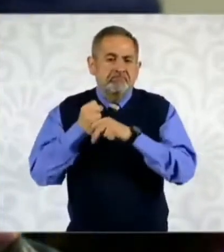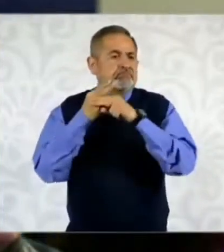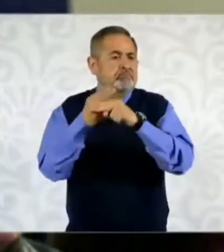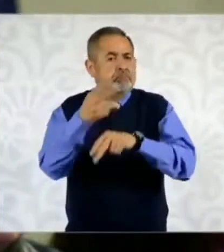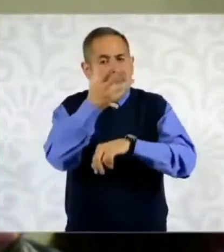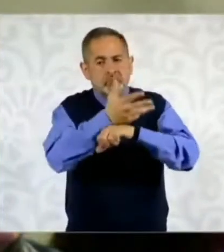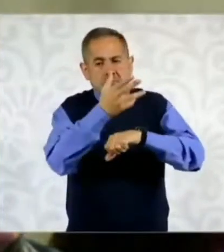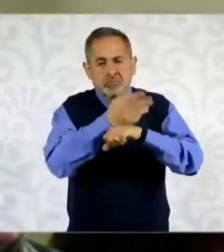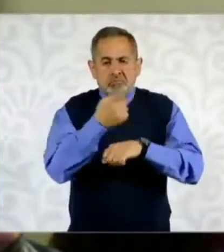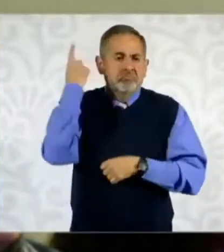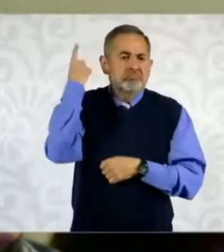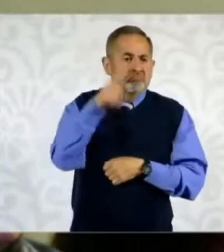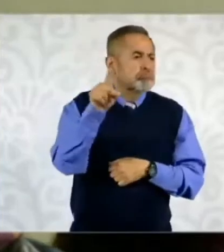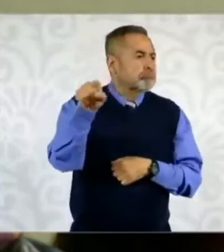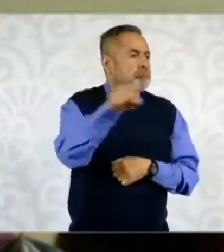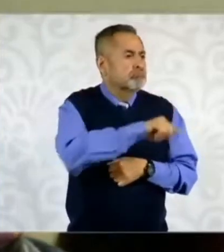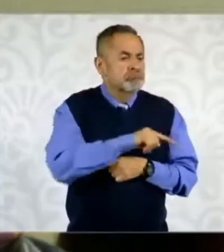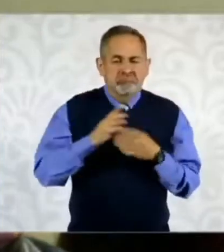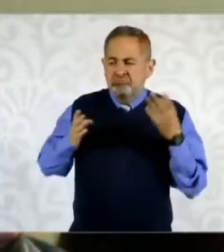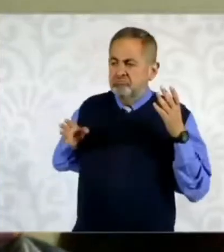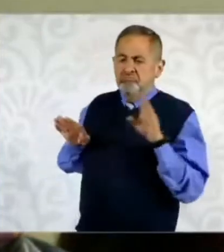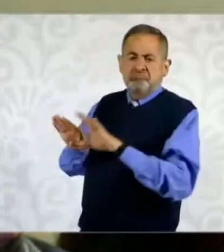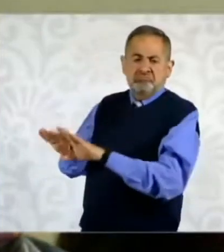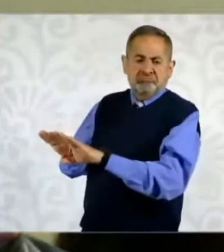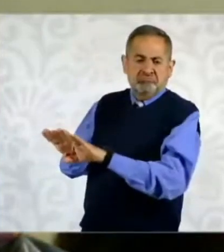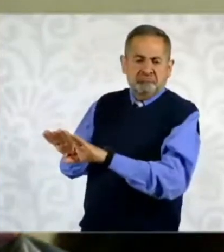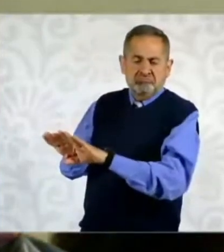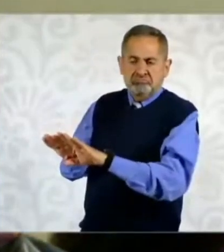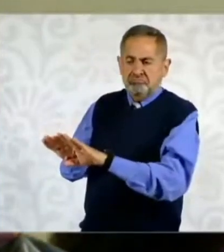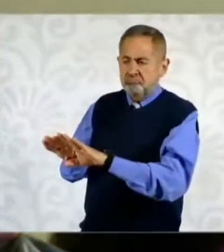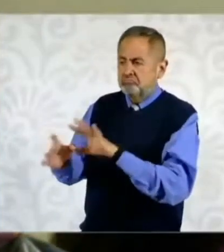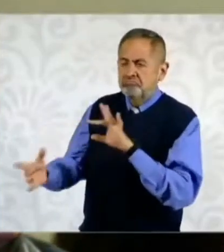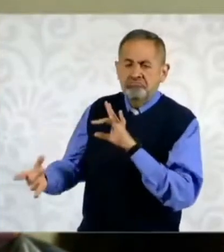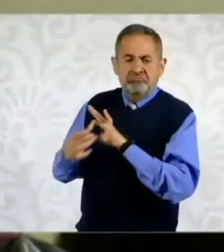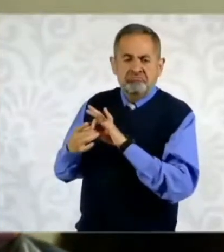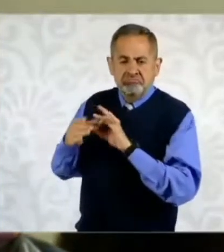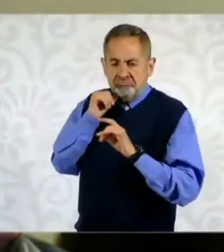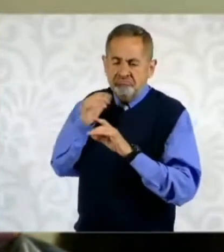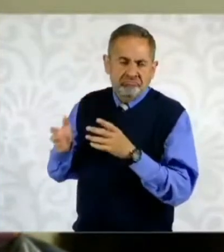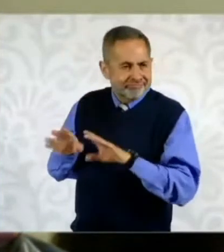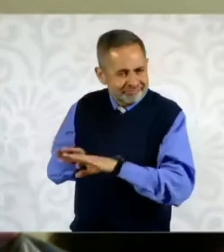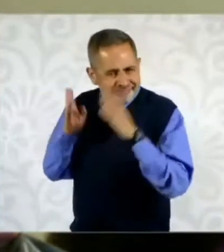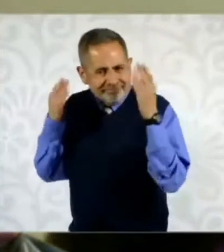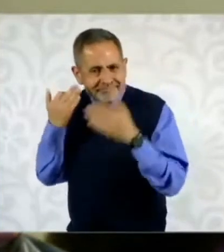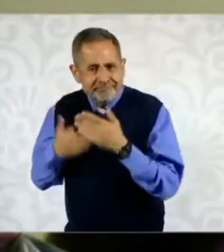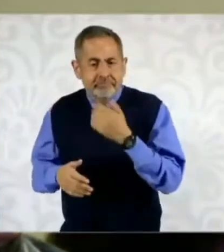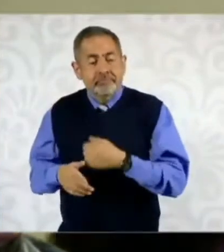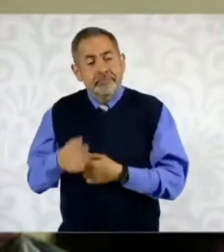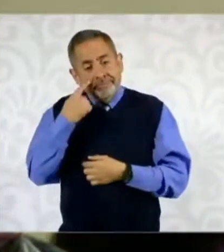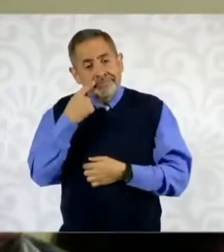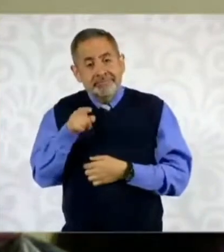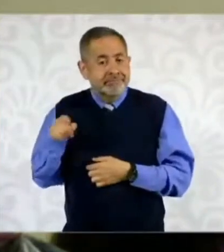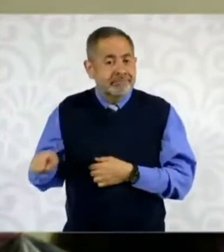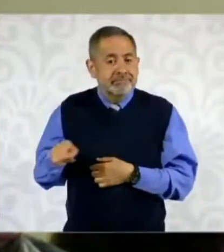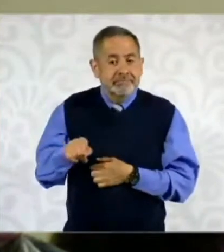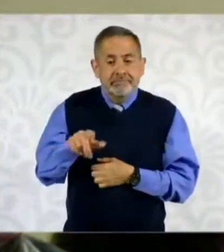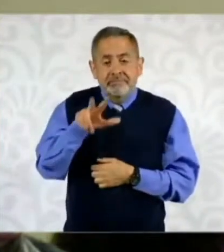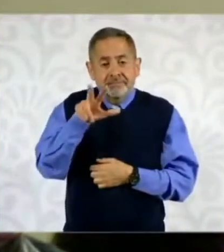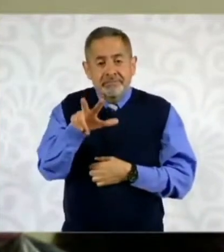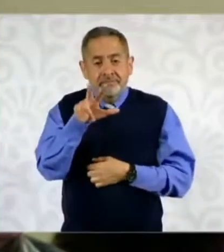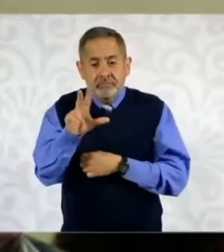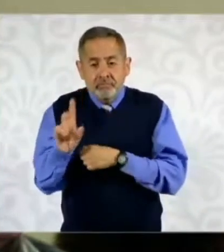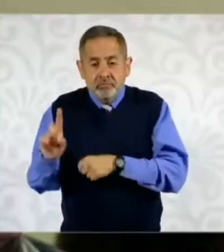financiero de Estados Unidos contra la isla. El canciller Bruno Rodríguez acaba de publicar que 18 días de